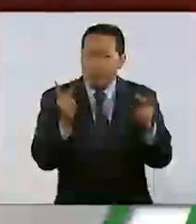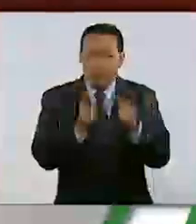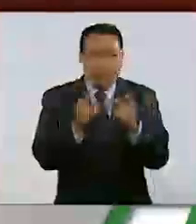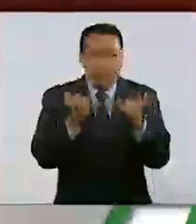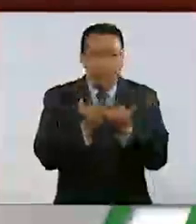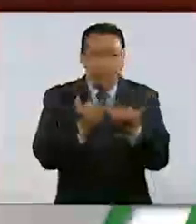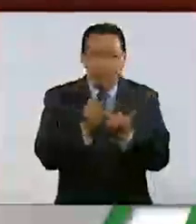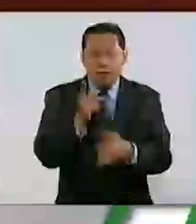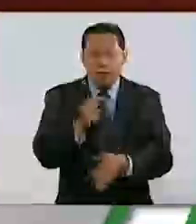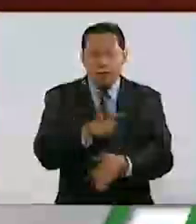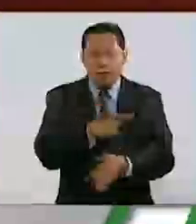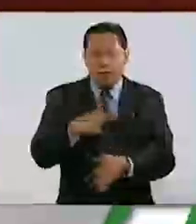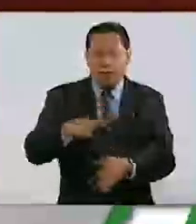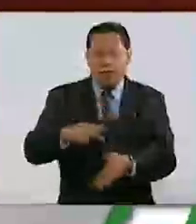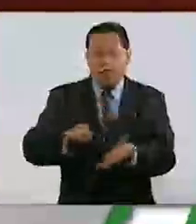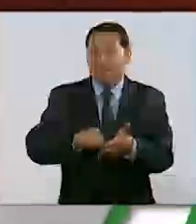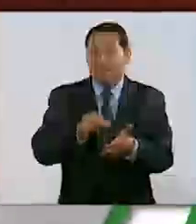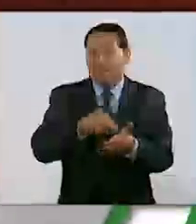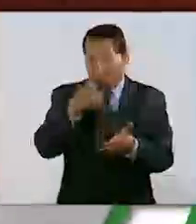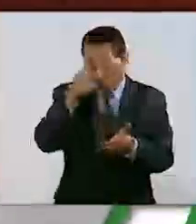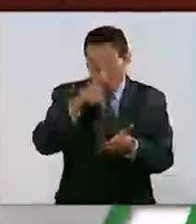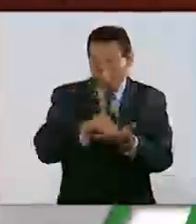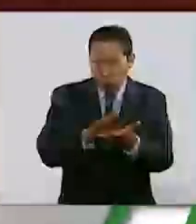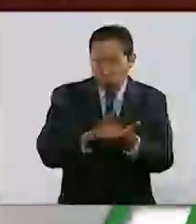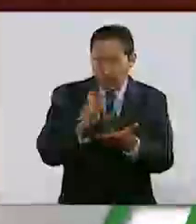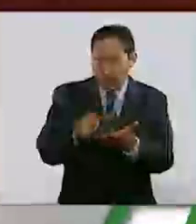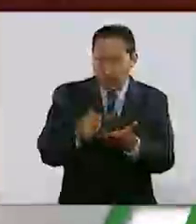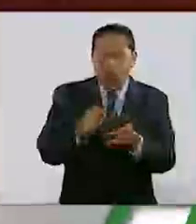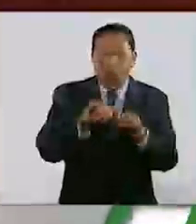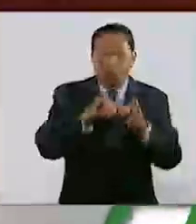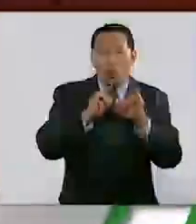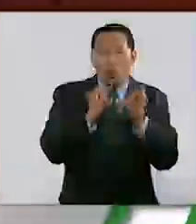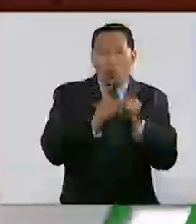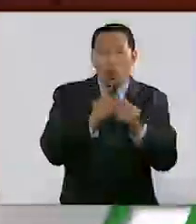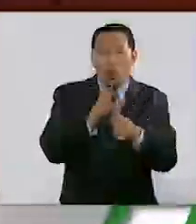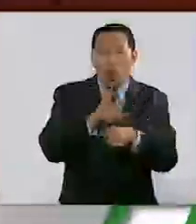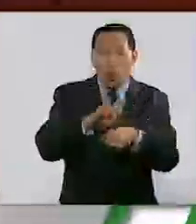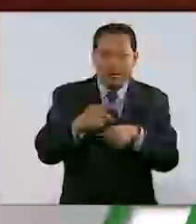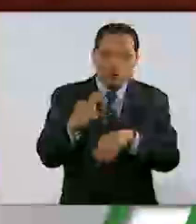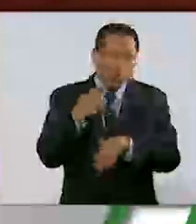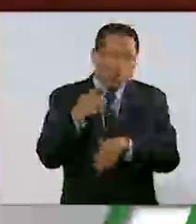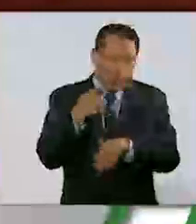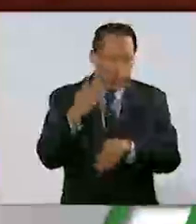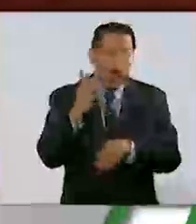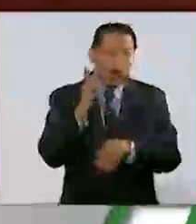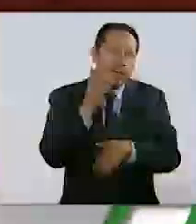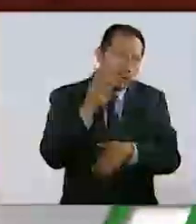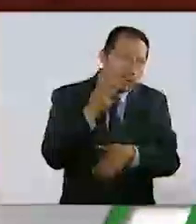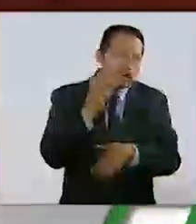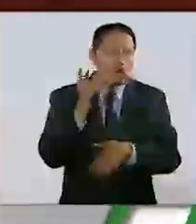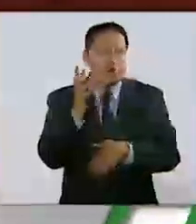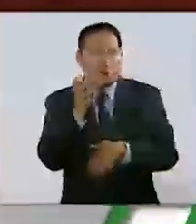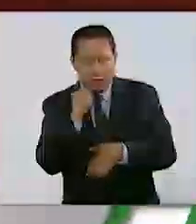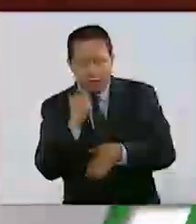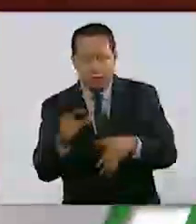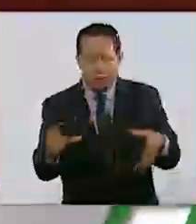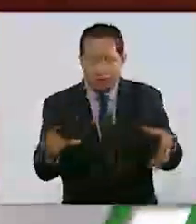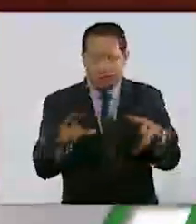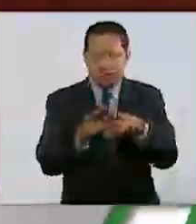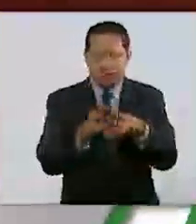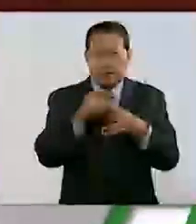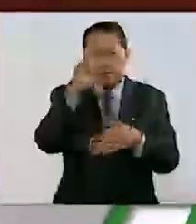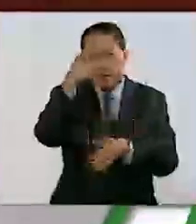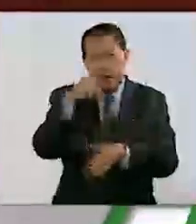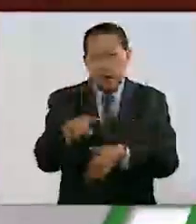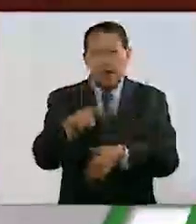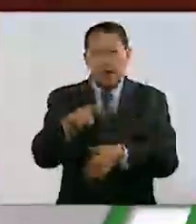hacer una firma protocolaria de las juntas de coordinación política de Senado y de diputados, para que entonces ahí se norme